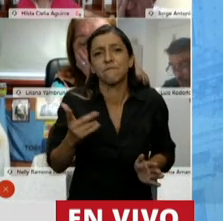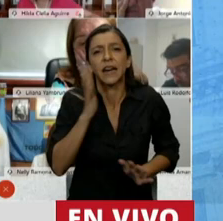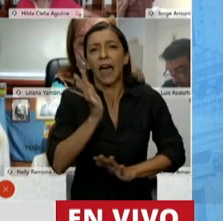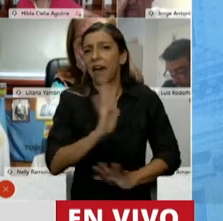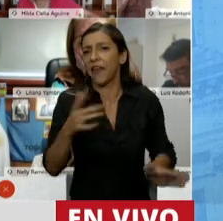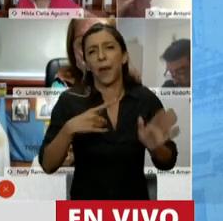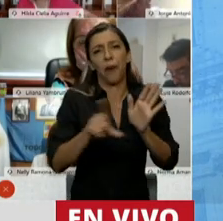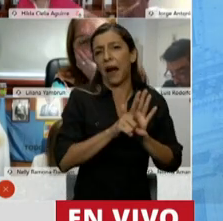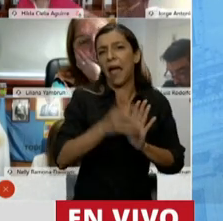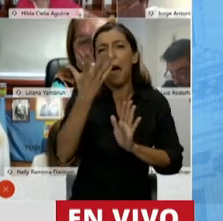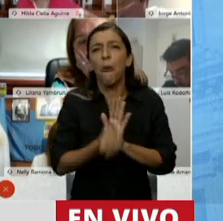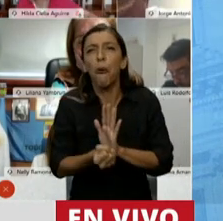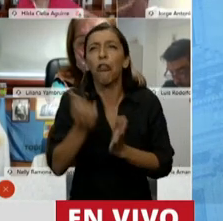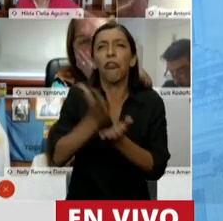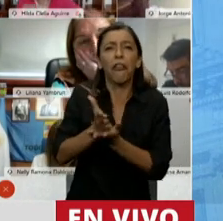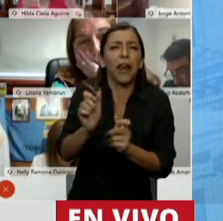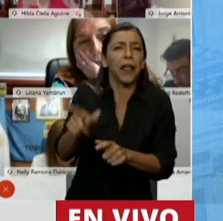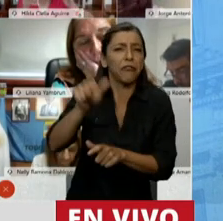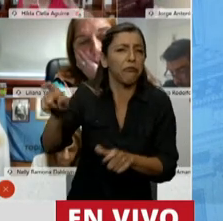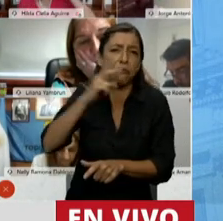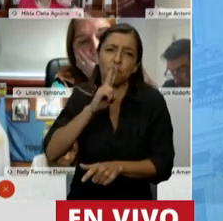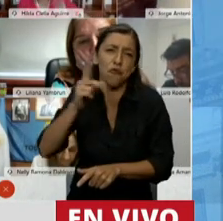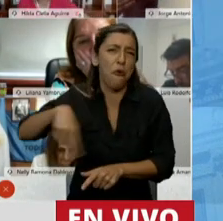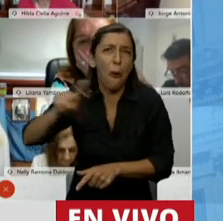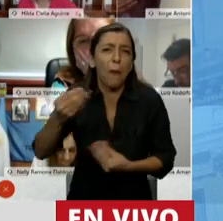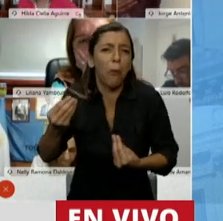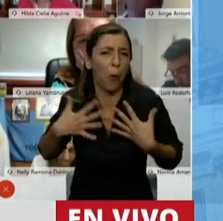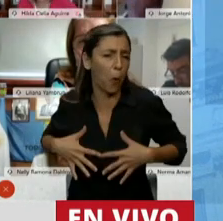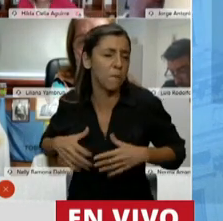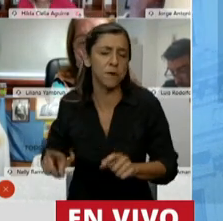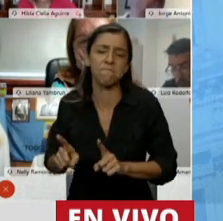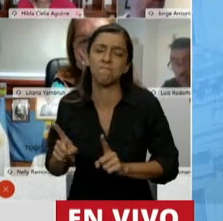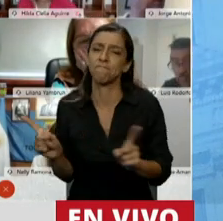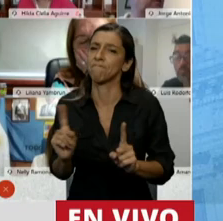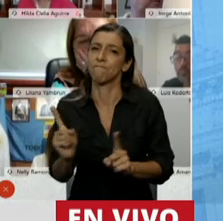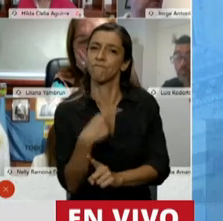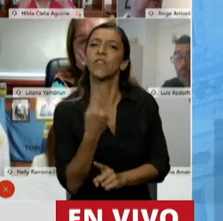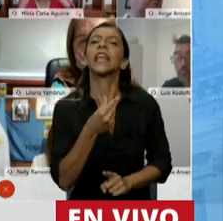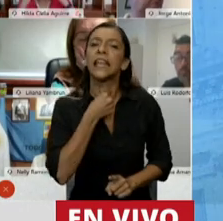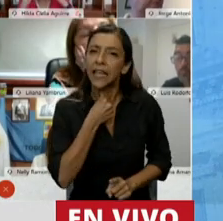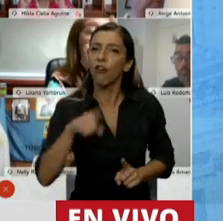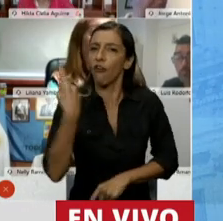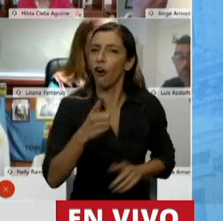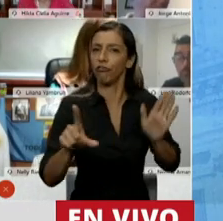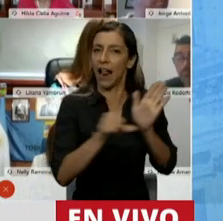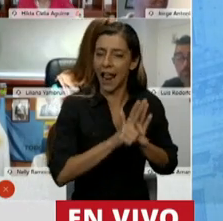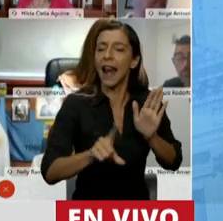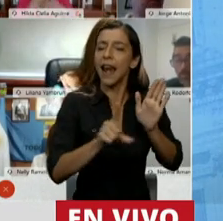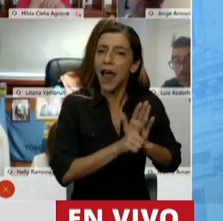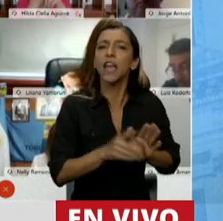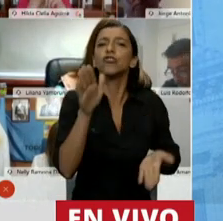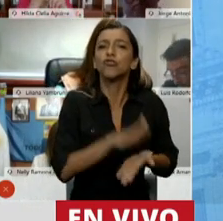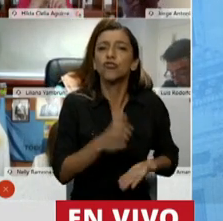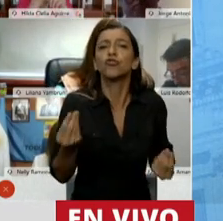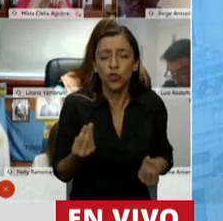derecho que tenemos las mujeres sobre nuestro cuerpo. Queremos una ley que en todo caso tome nota que se trata de uno de los dolores que